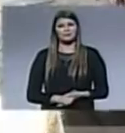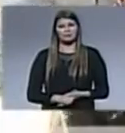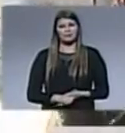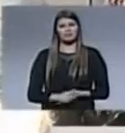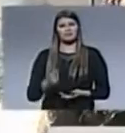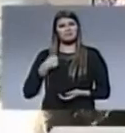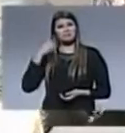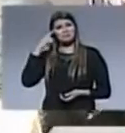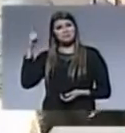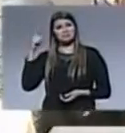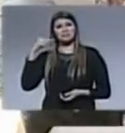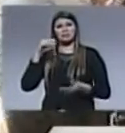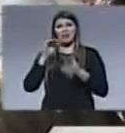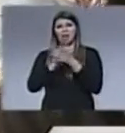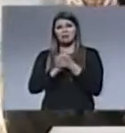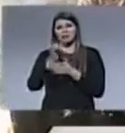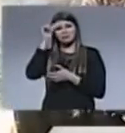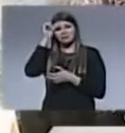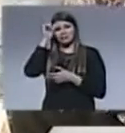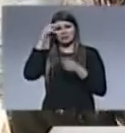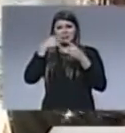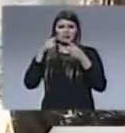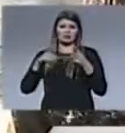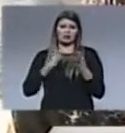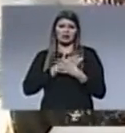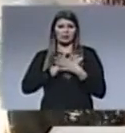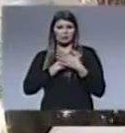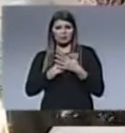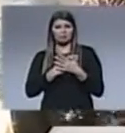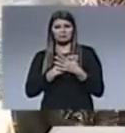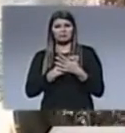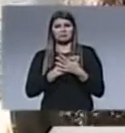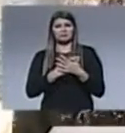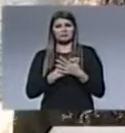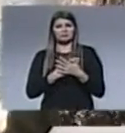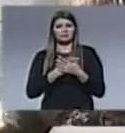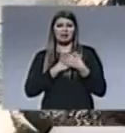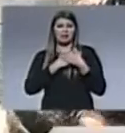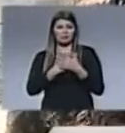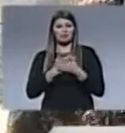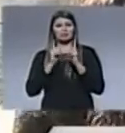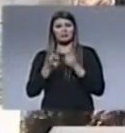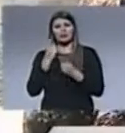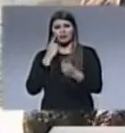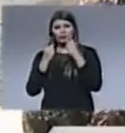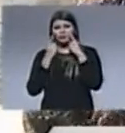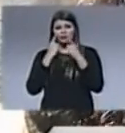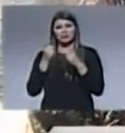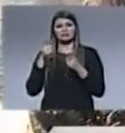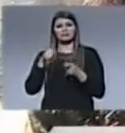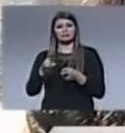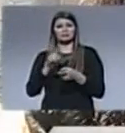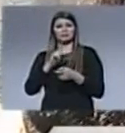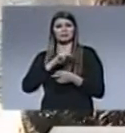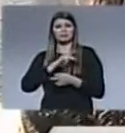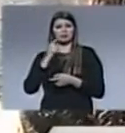Y para mí, ¿qué significa muchas cosas? Amor. Amor y vos tener confianza por tú. O